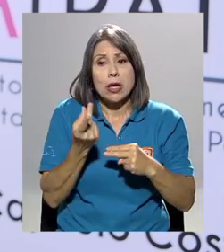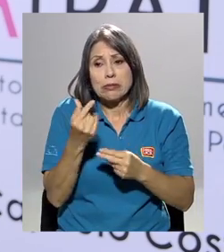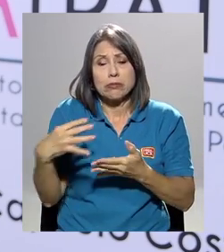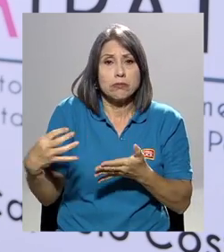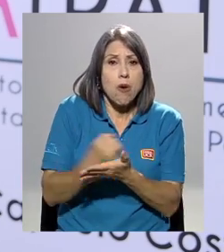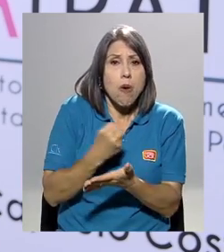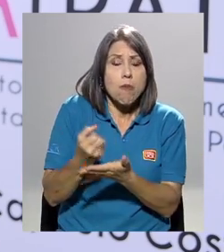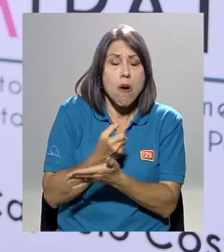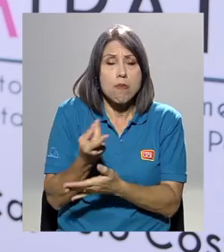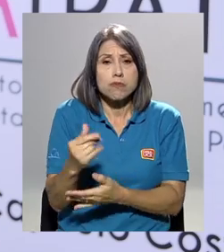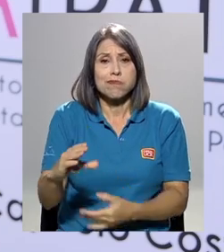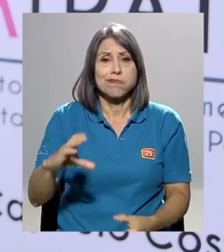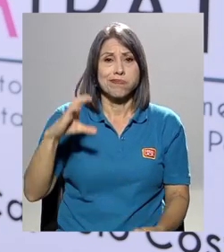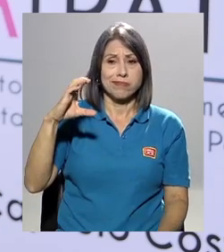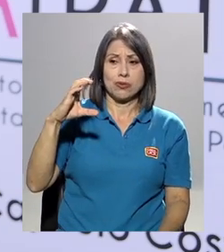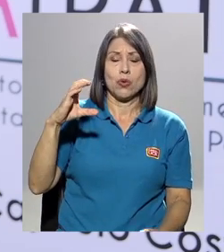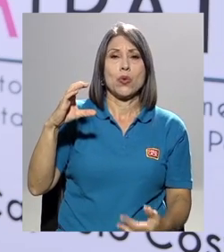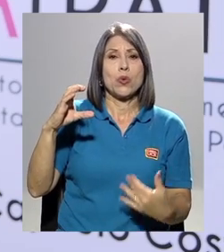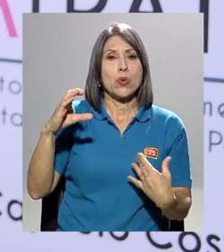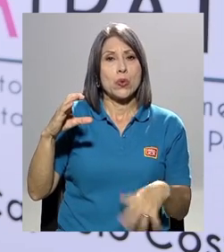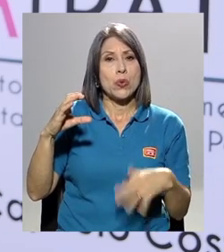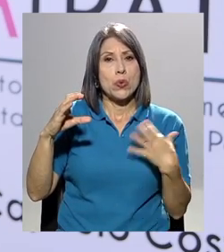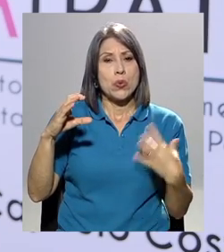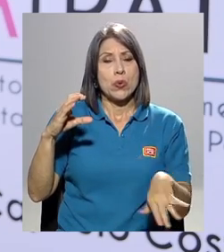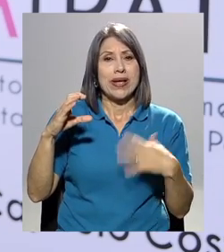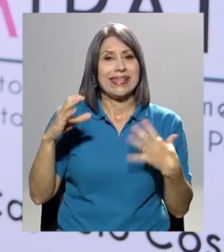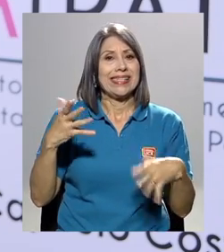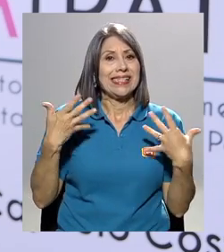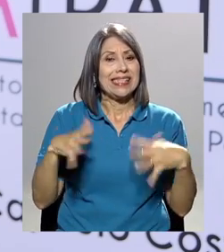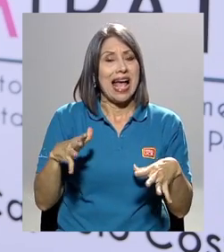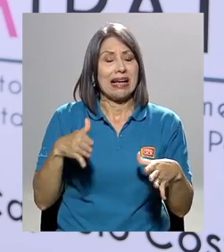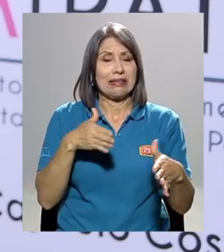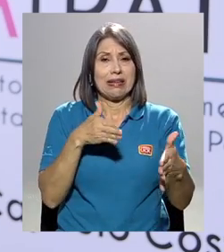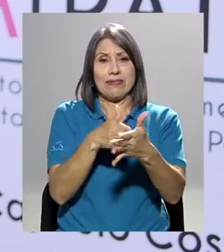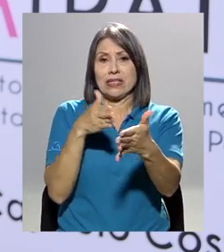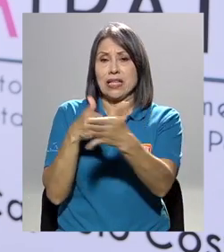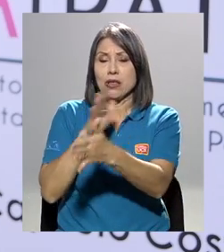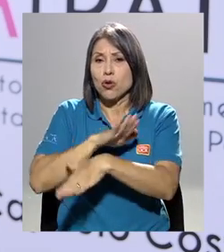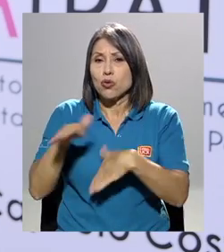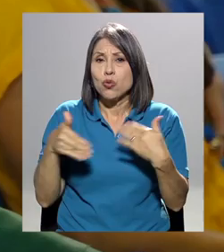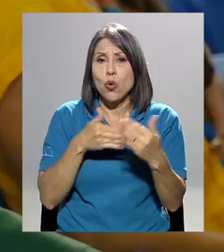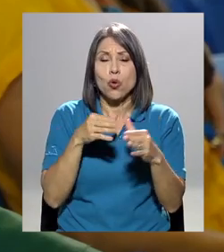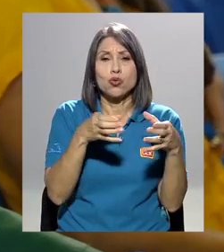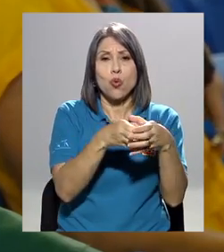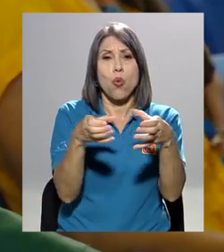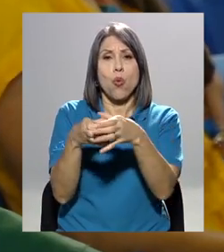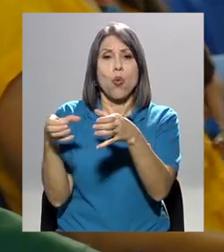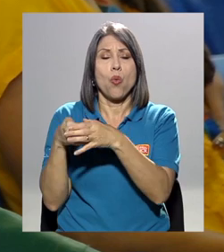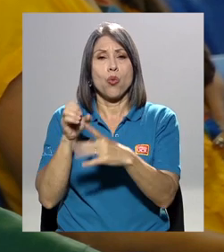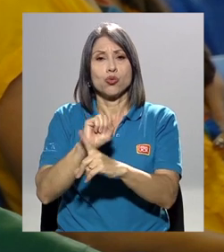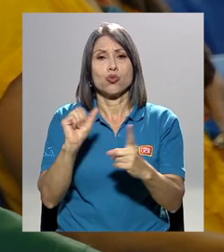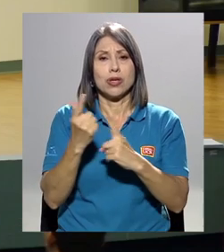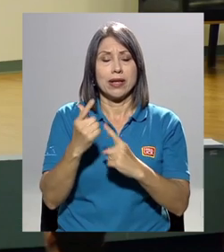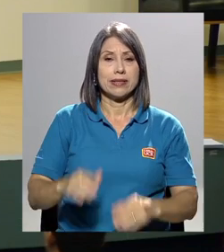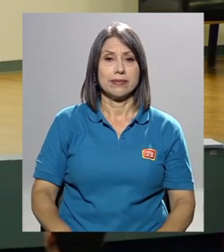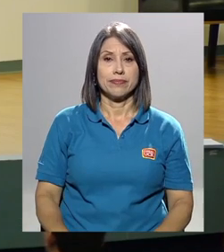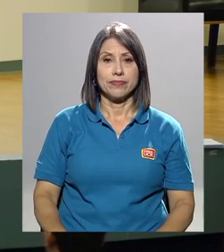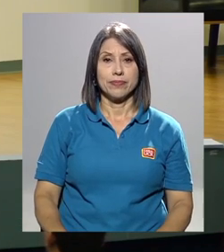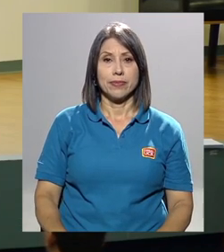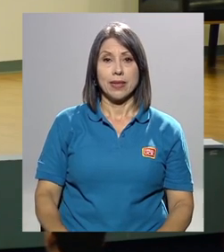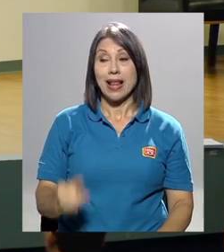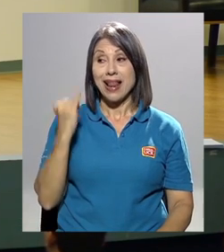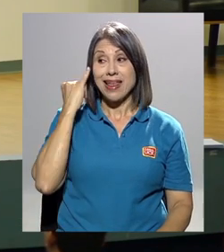se está afectando de una manera cada vez más amplia a todos los sectores sociales. La